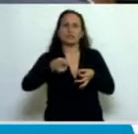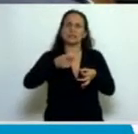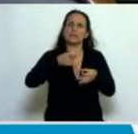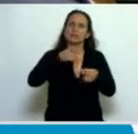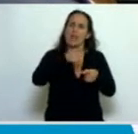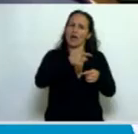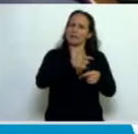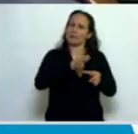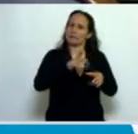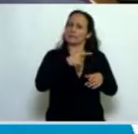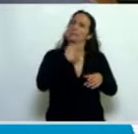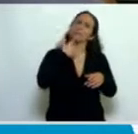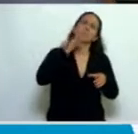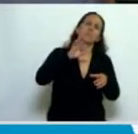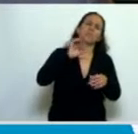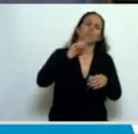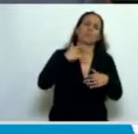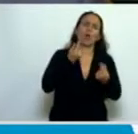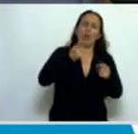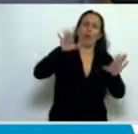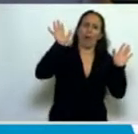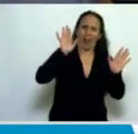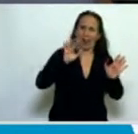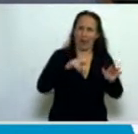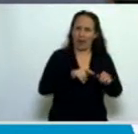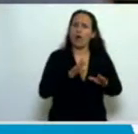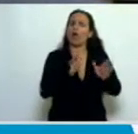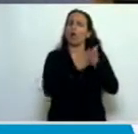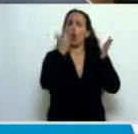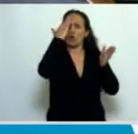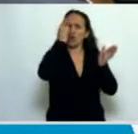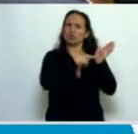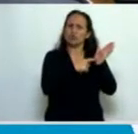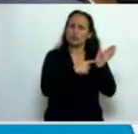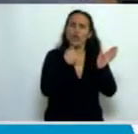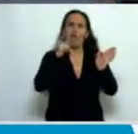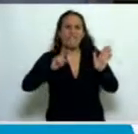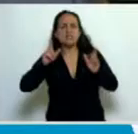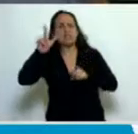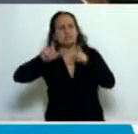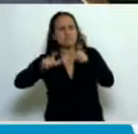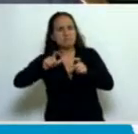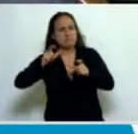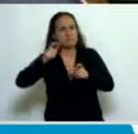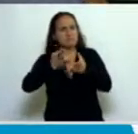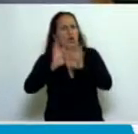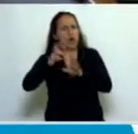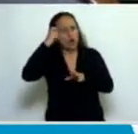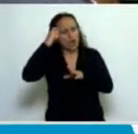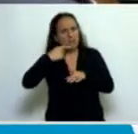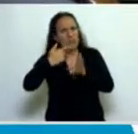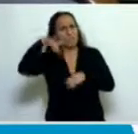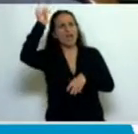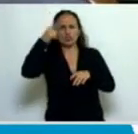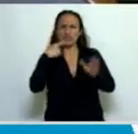esos límites que se han establecido en el texto constitucional con mayorías calificadas. Es decir, la misma mayoría que